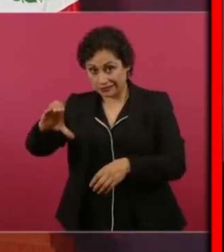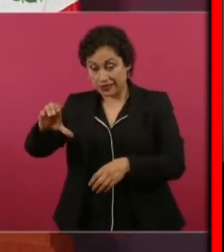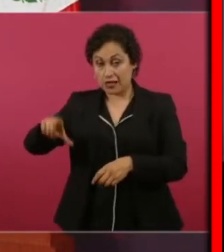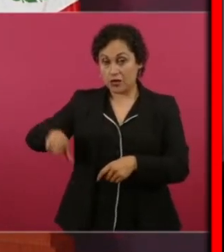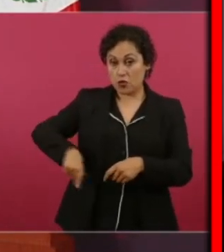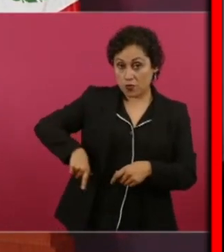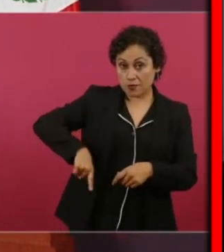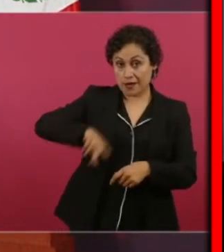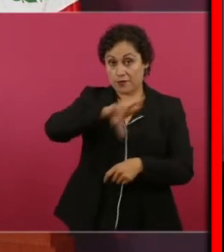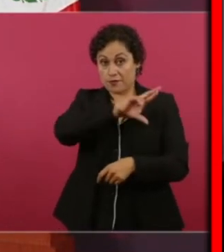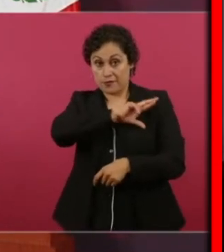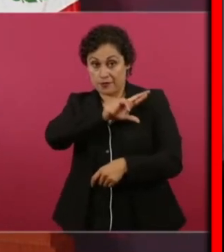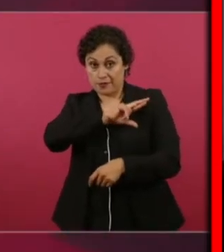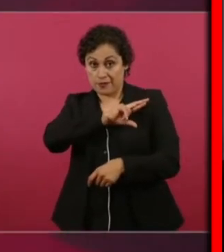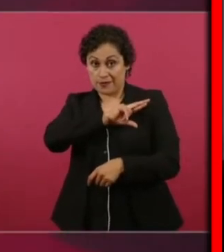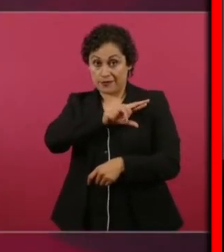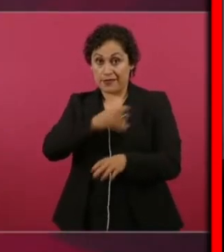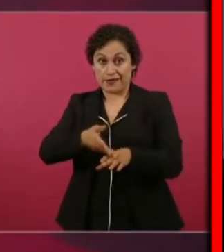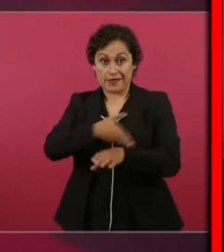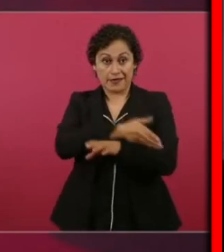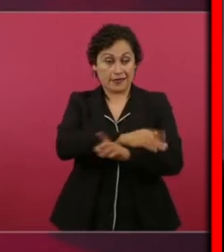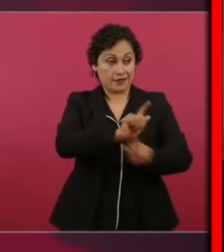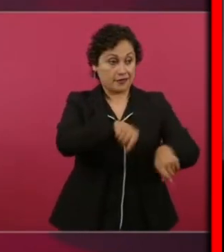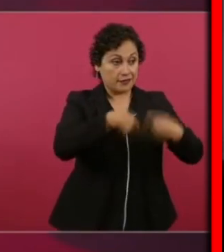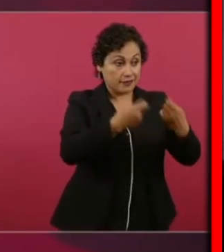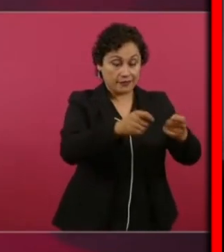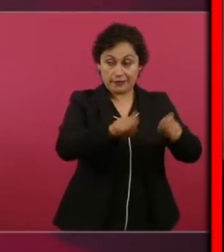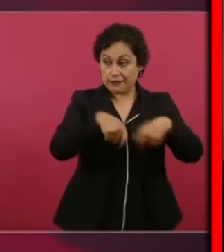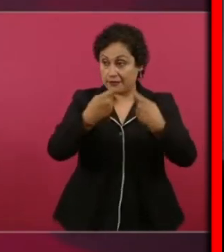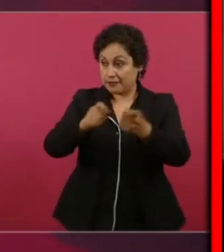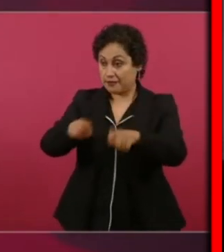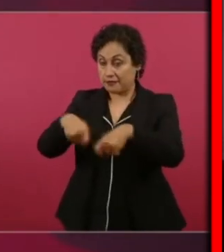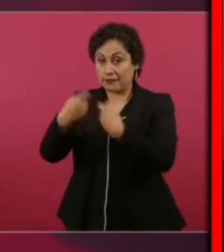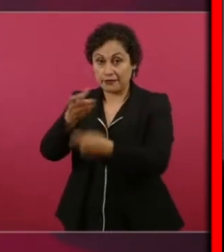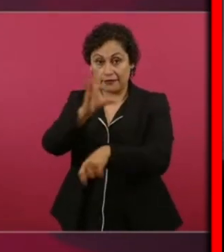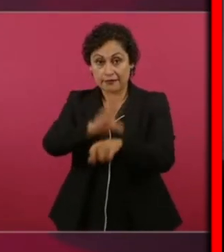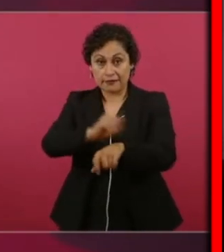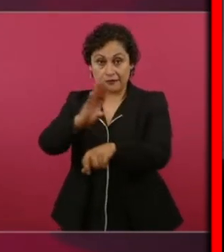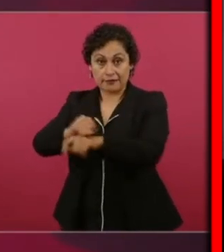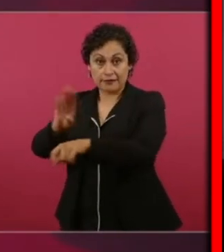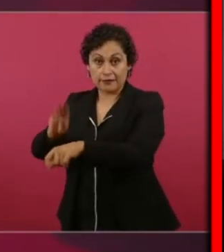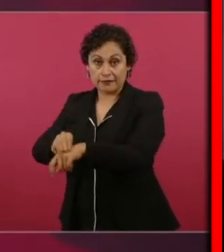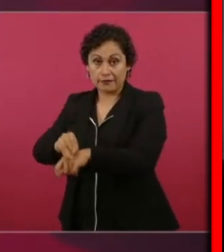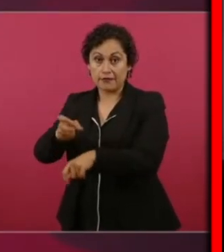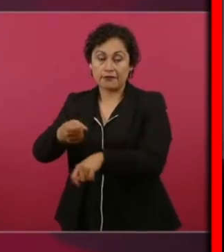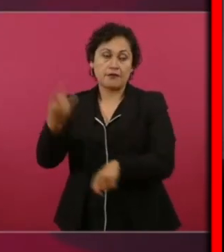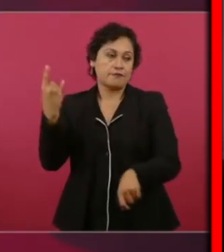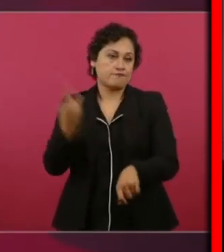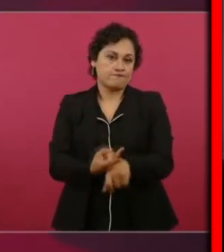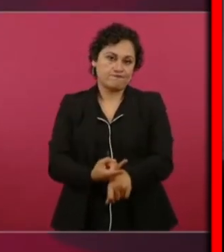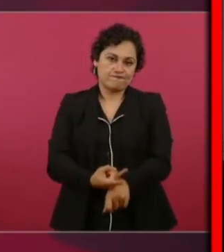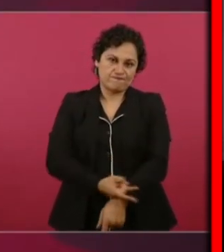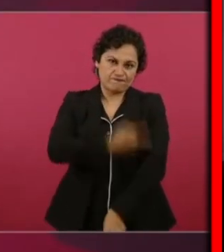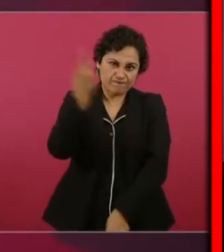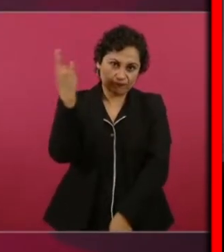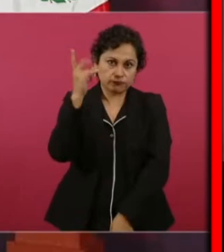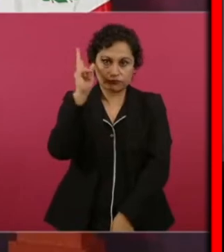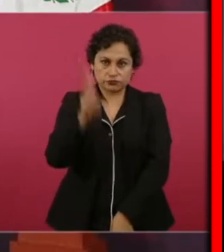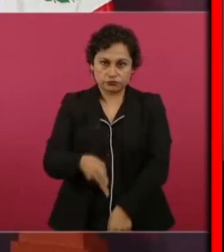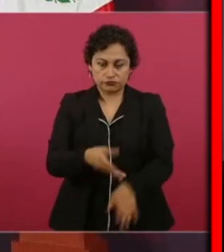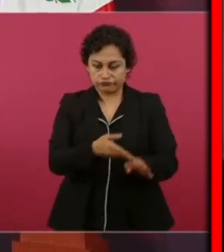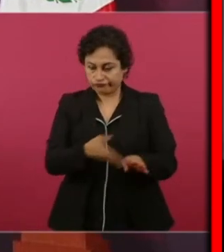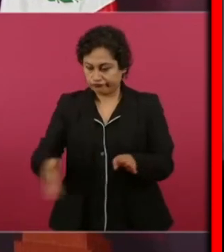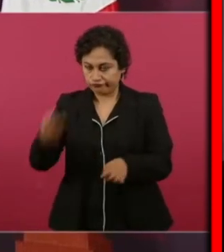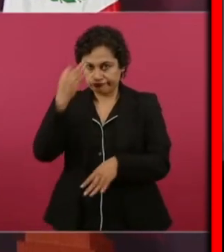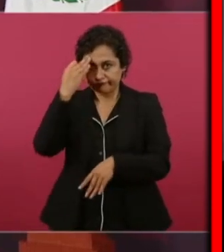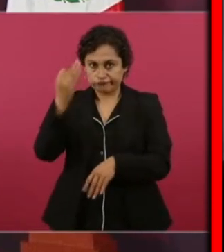todas esas concesiones han resultado un fiasco, pero además